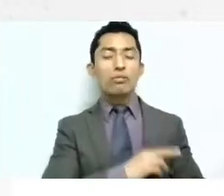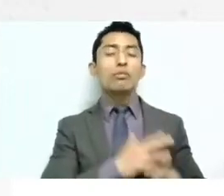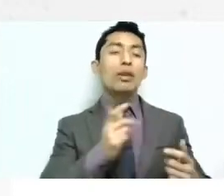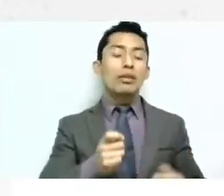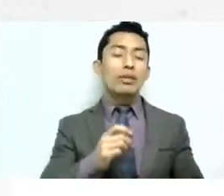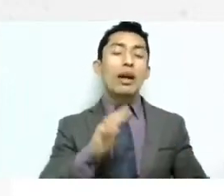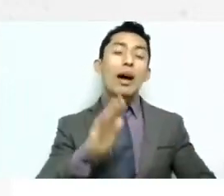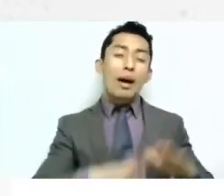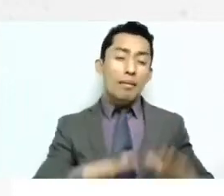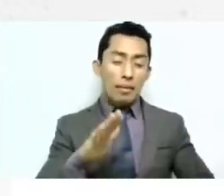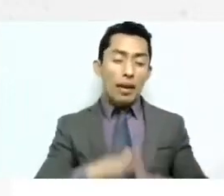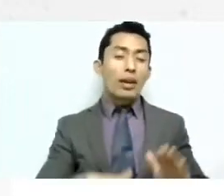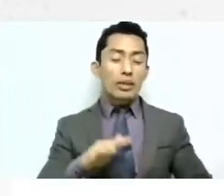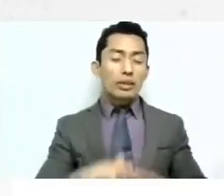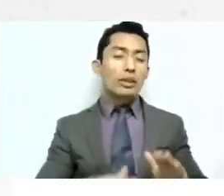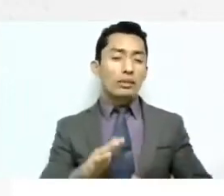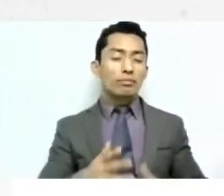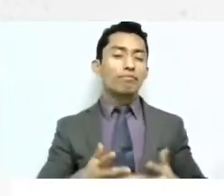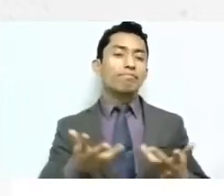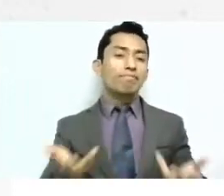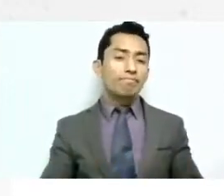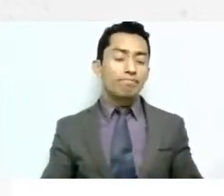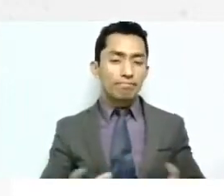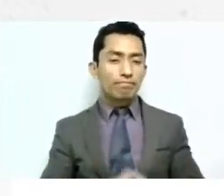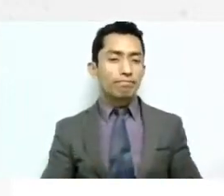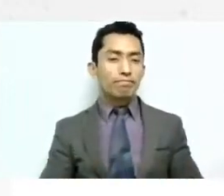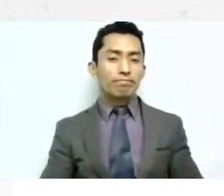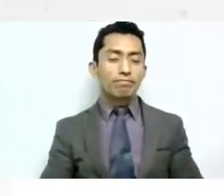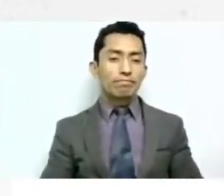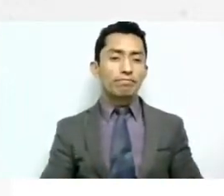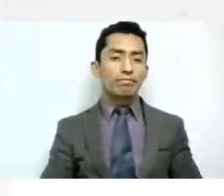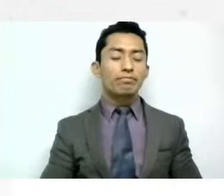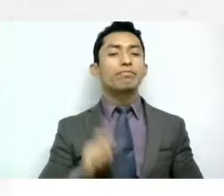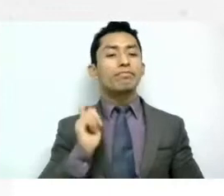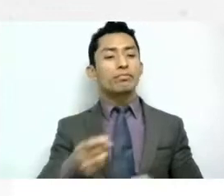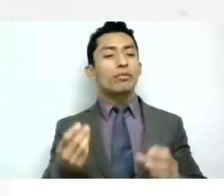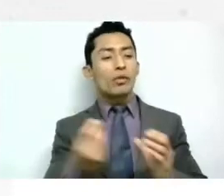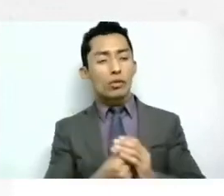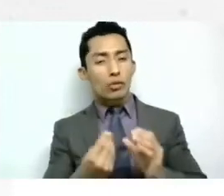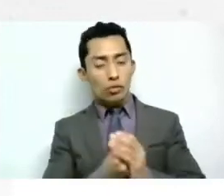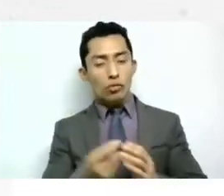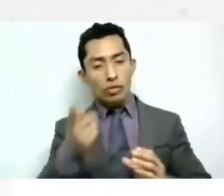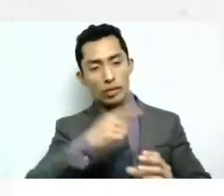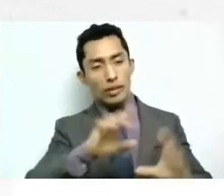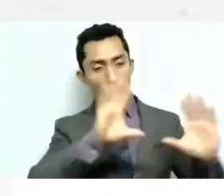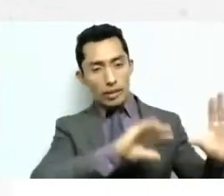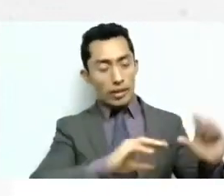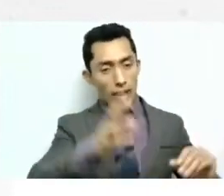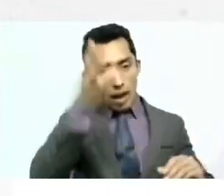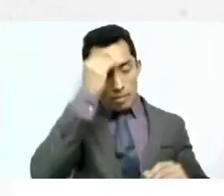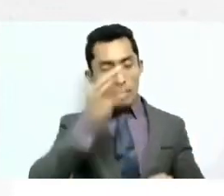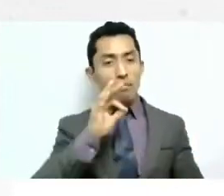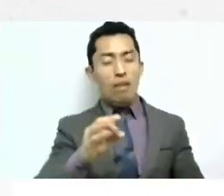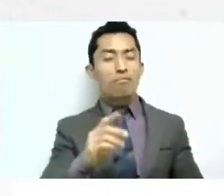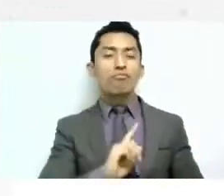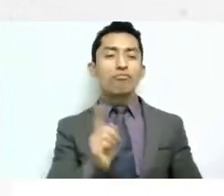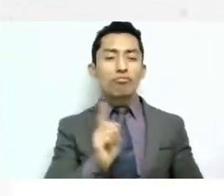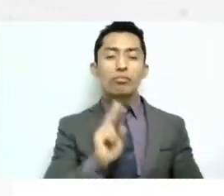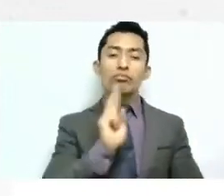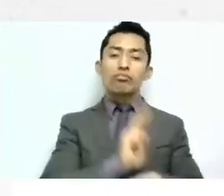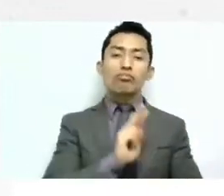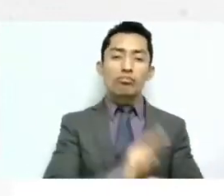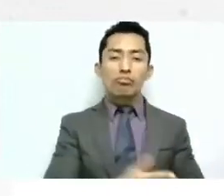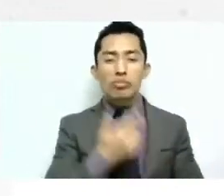no se hace las capacitaciones adecuadas la supervisión